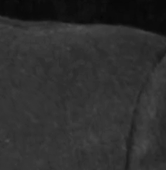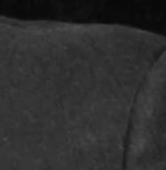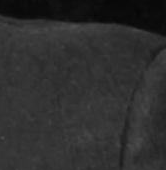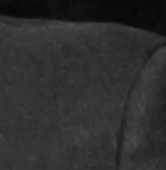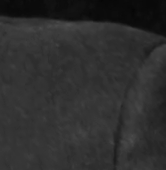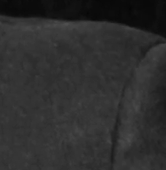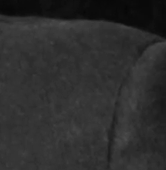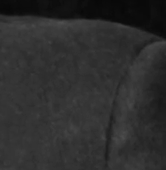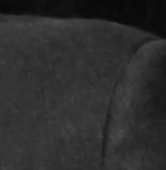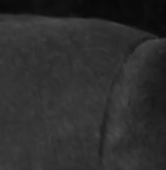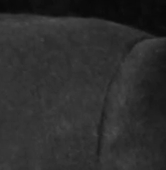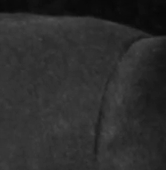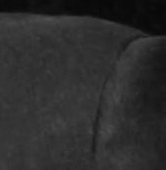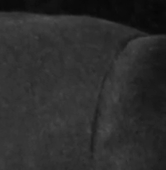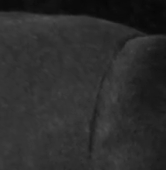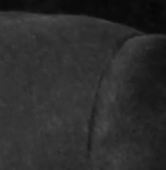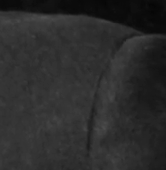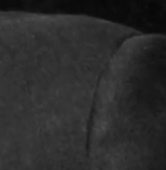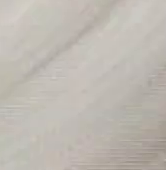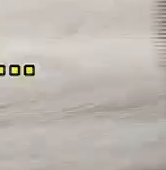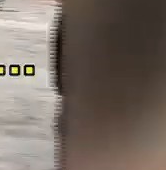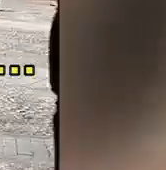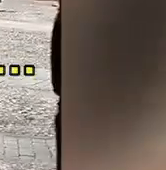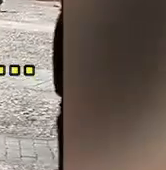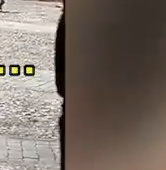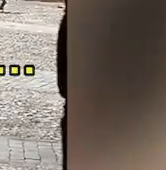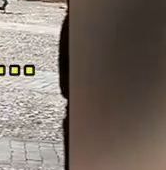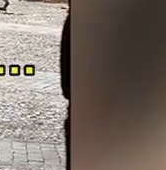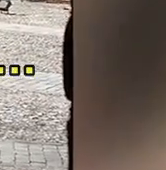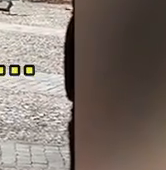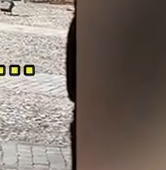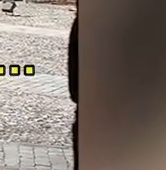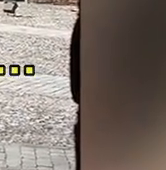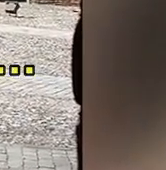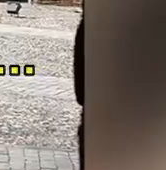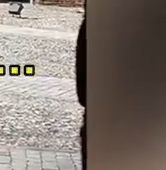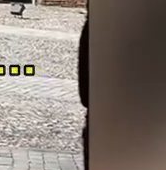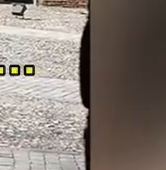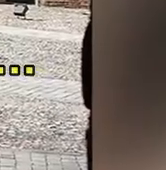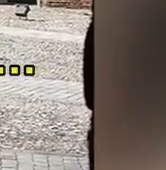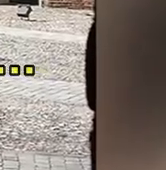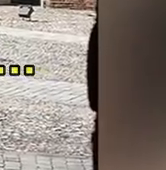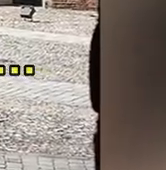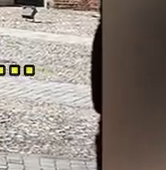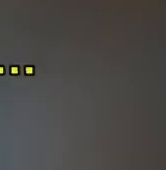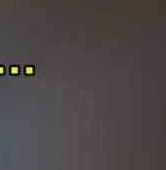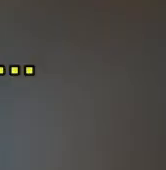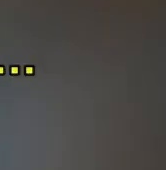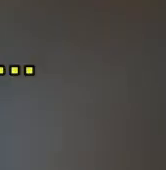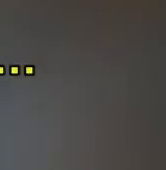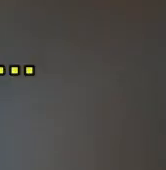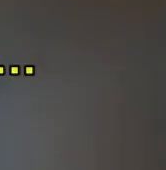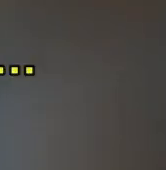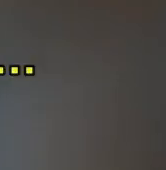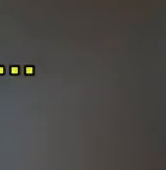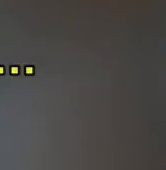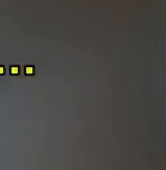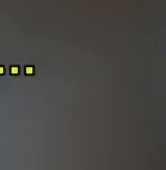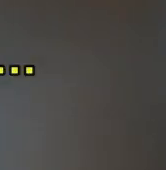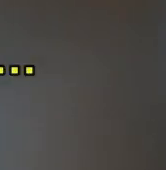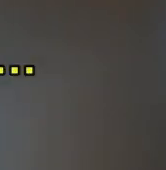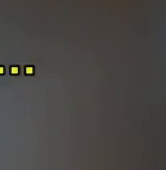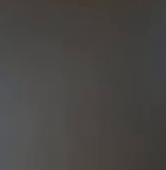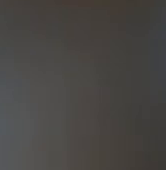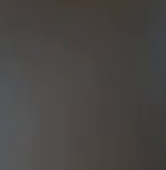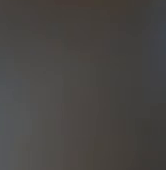década de 1950. Se formó en Eton y en la Royal Military Academy y posteriormente en las